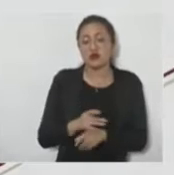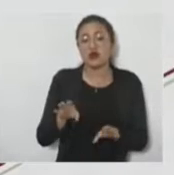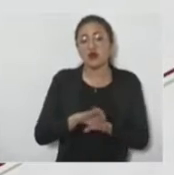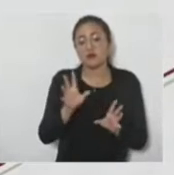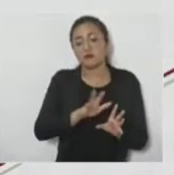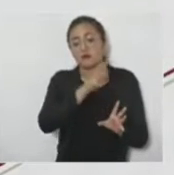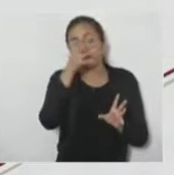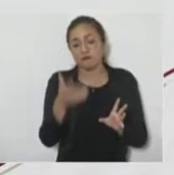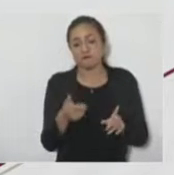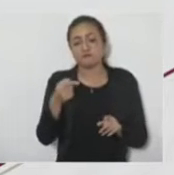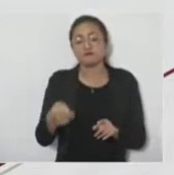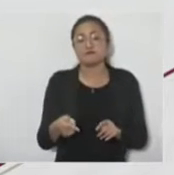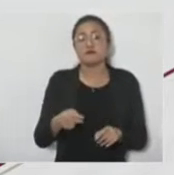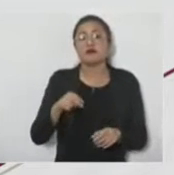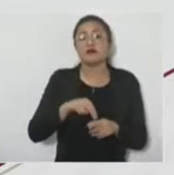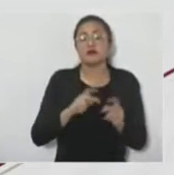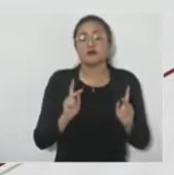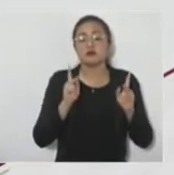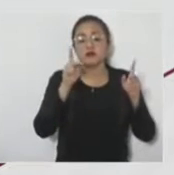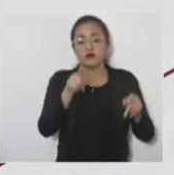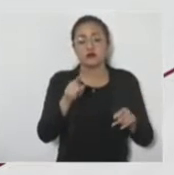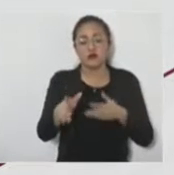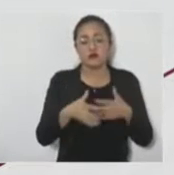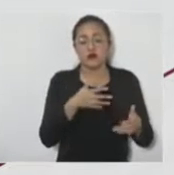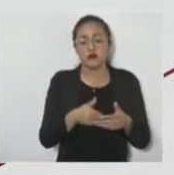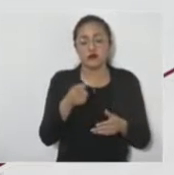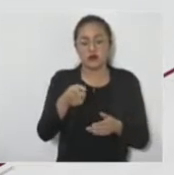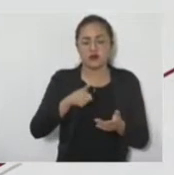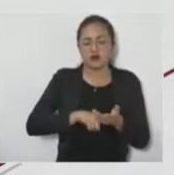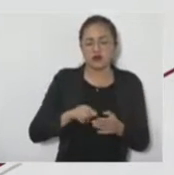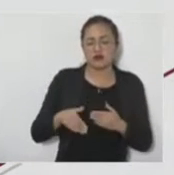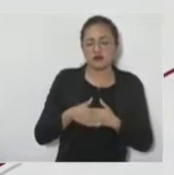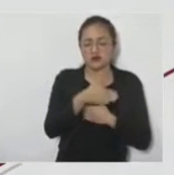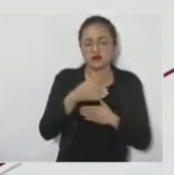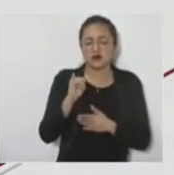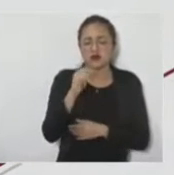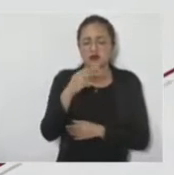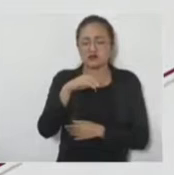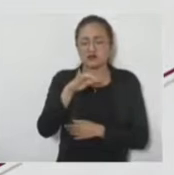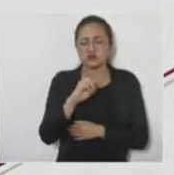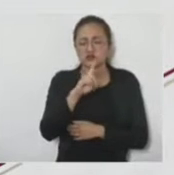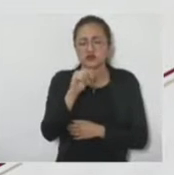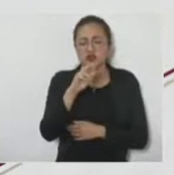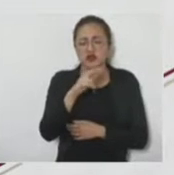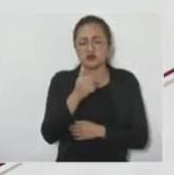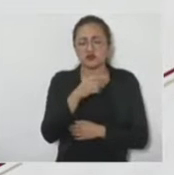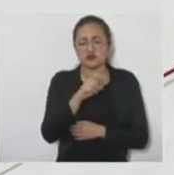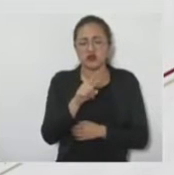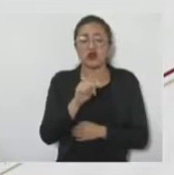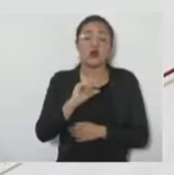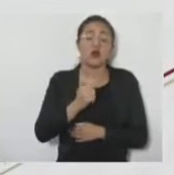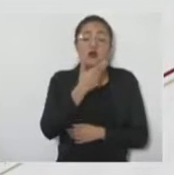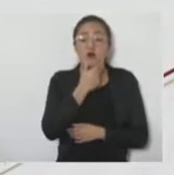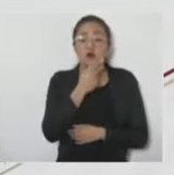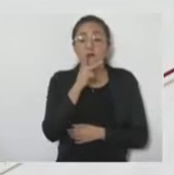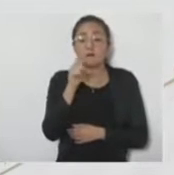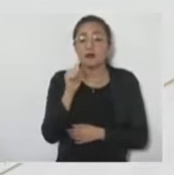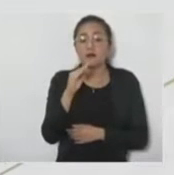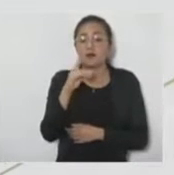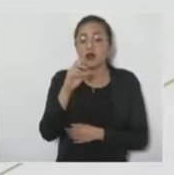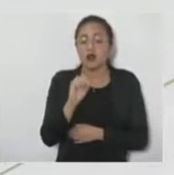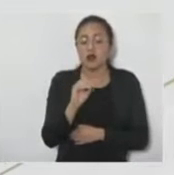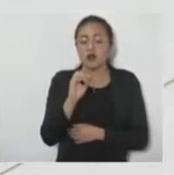de una ballena en el puente en la hora del Calzada, Ignacio Zaragoza. También destacan los nombres de Pablo Rodríguez Recordosa